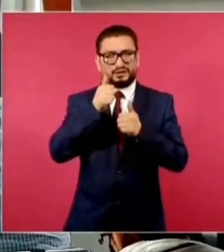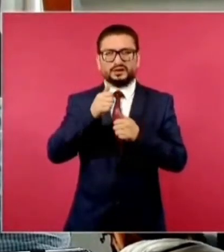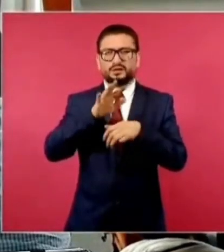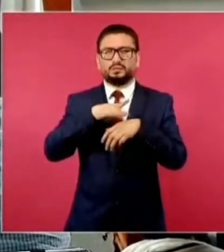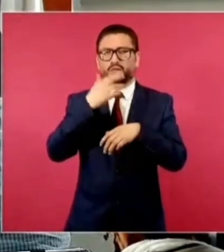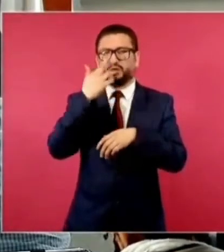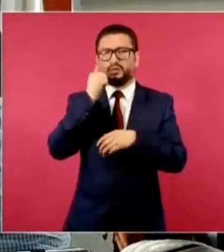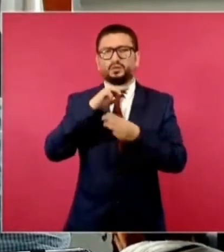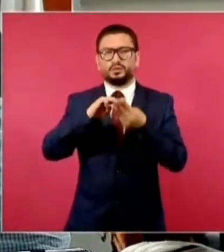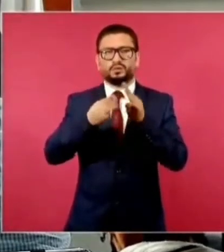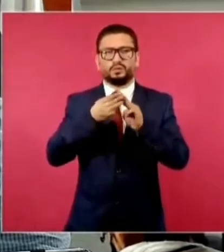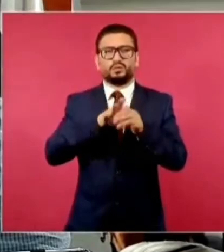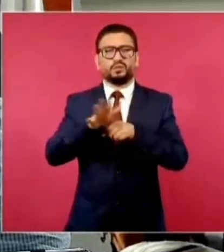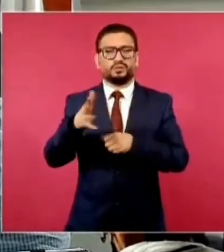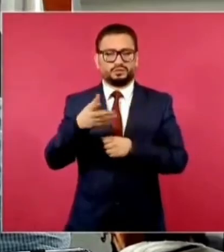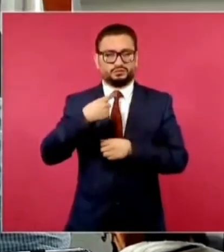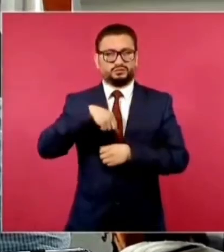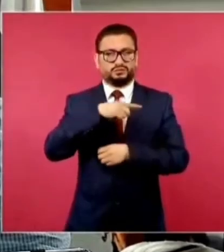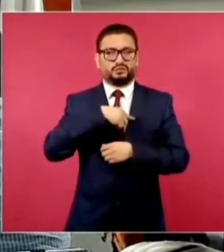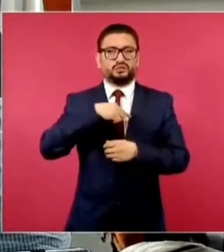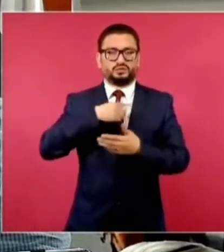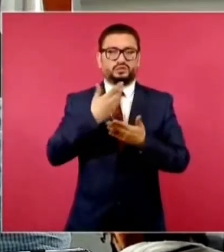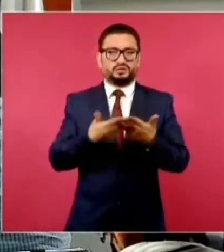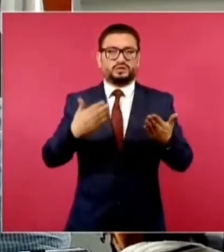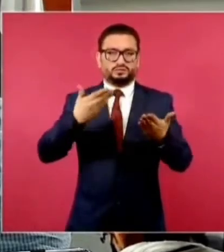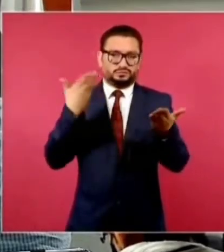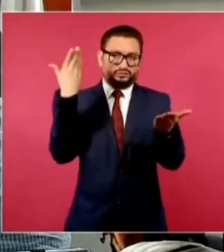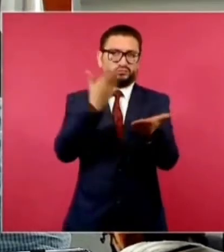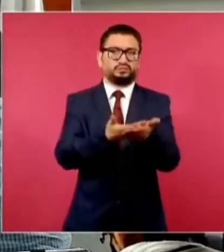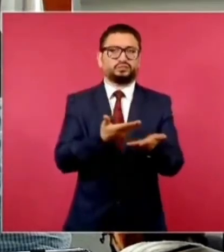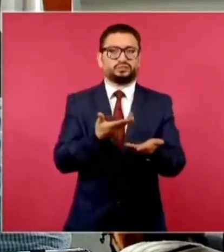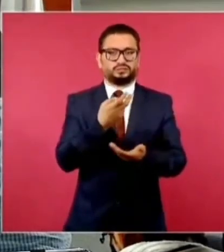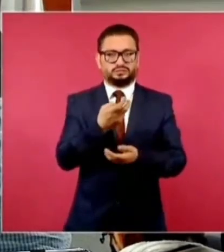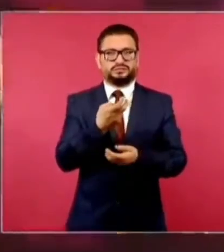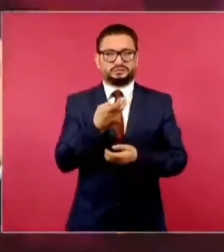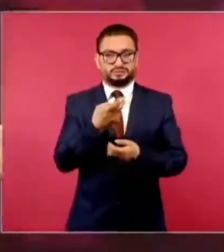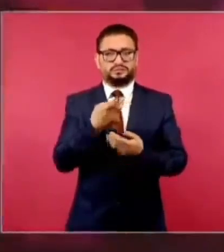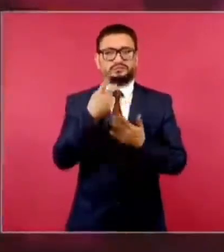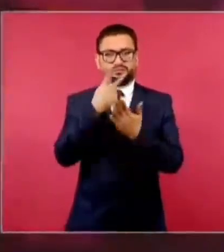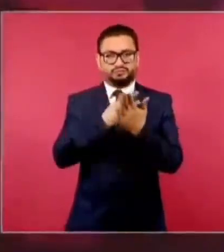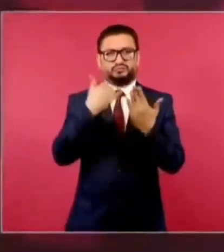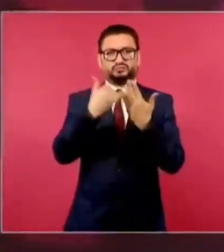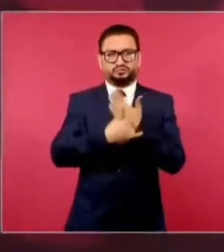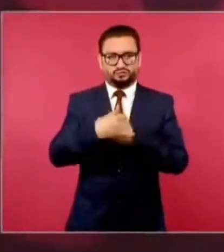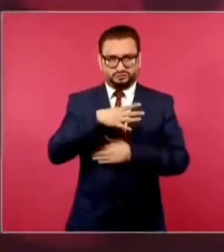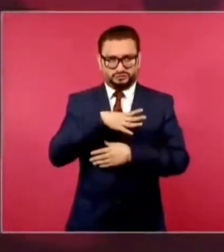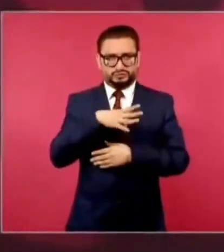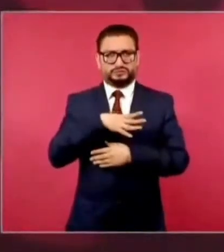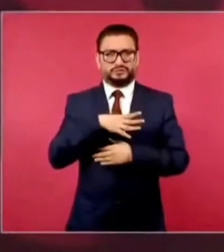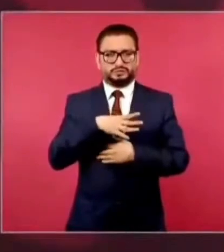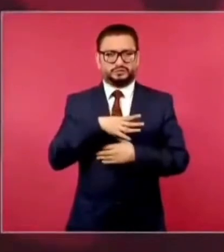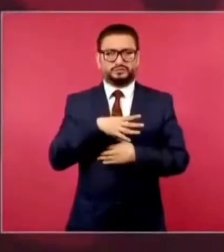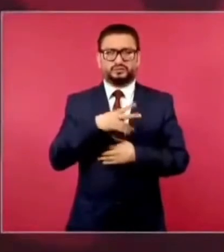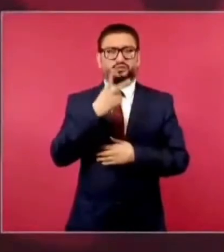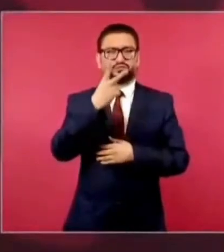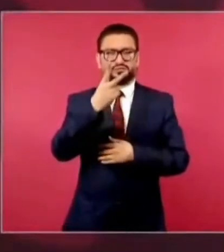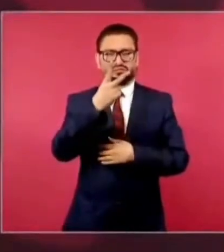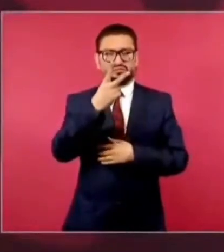Eso es que estamos proponiendo ahora. Hay un proyecto, dos,